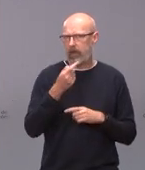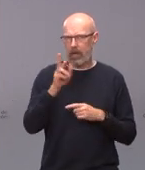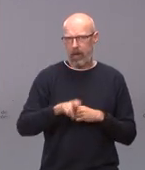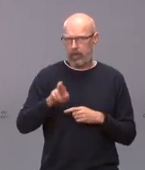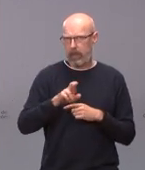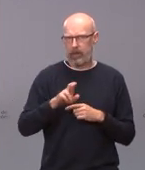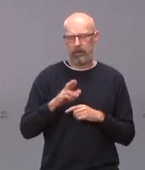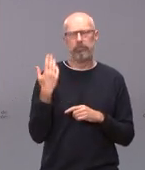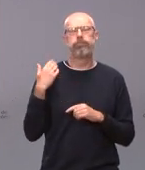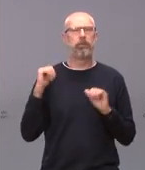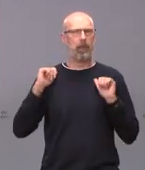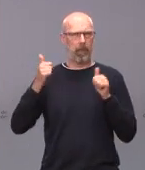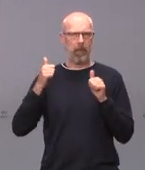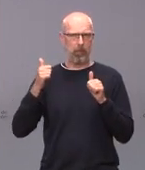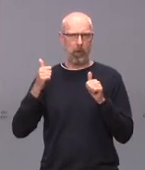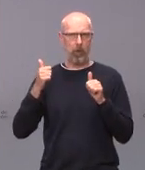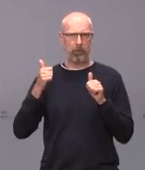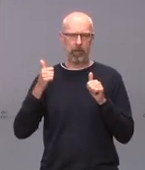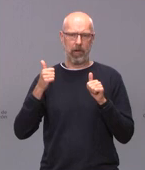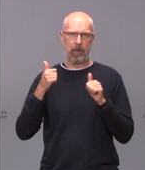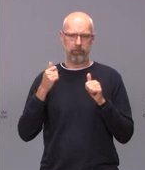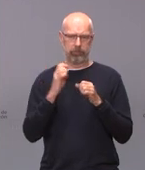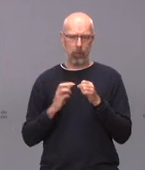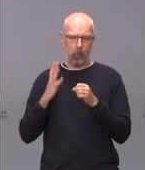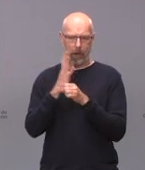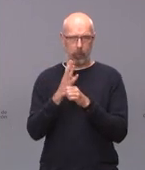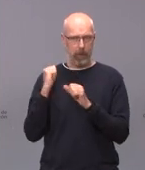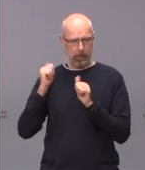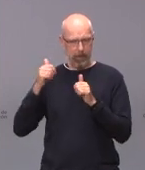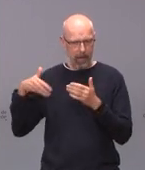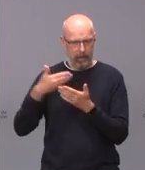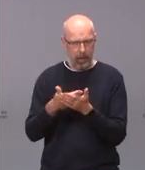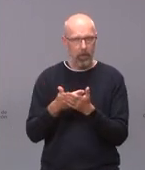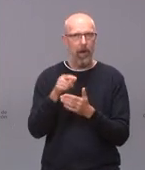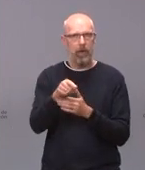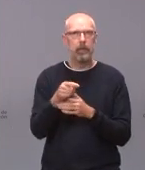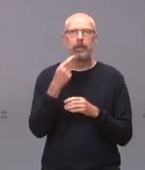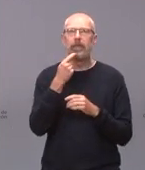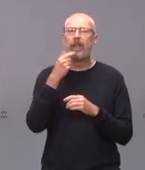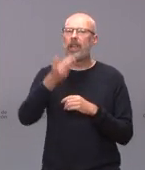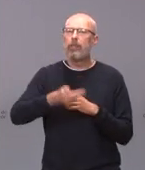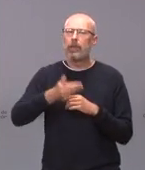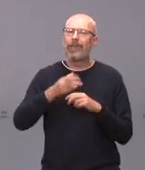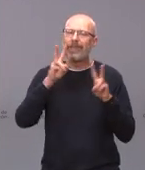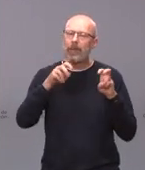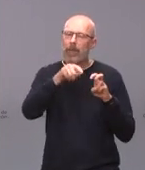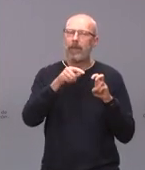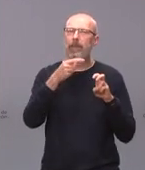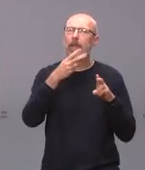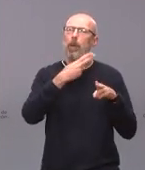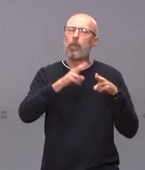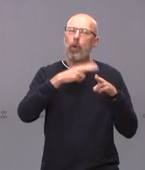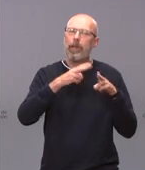el inicio de esta legislatura y de este acuerdo de gobierno es la importancia de la evaluación de las políticas públicas. ¿Cómo se evalúa una